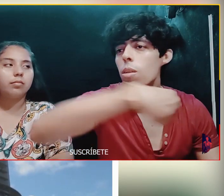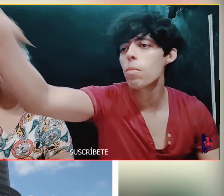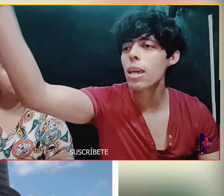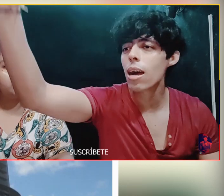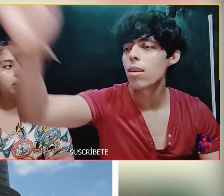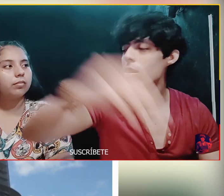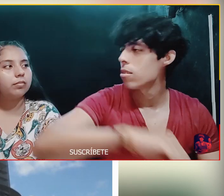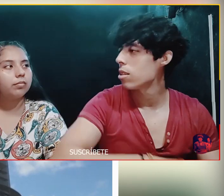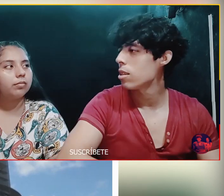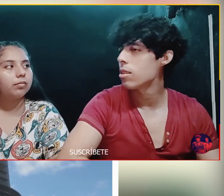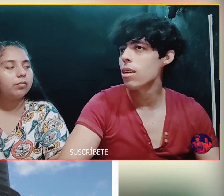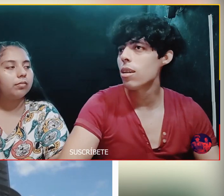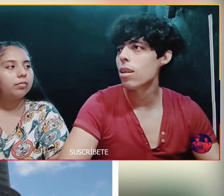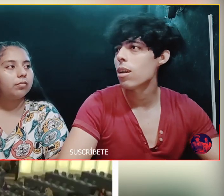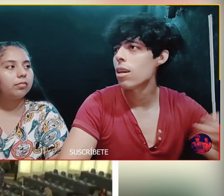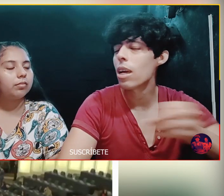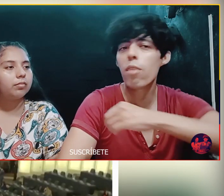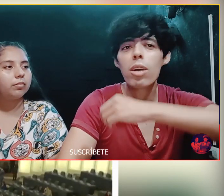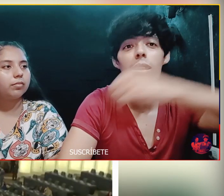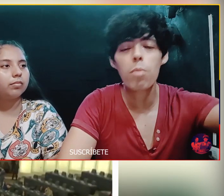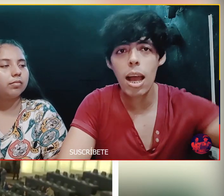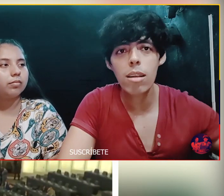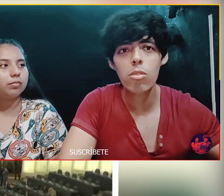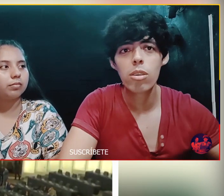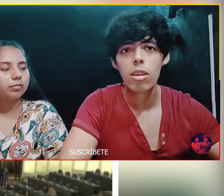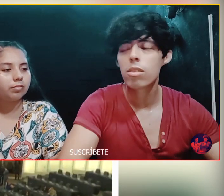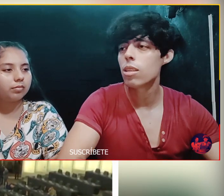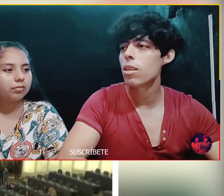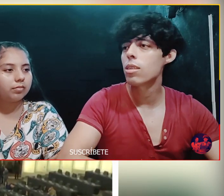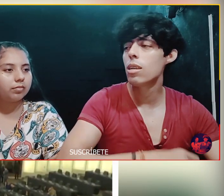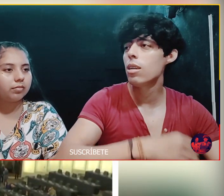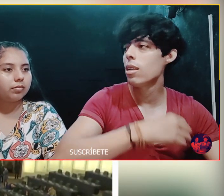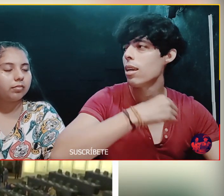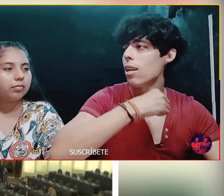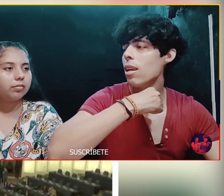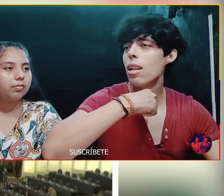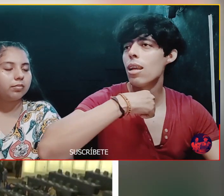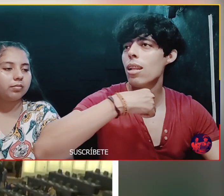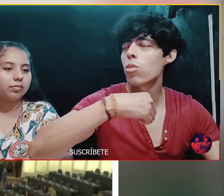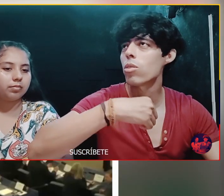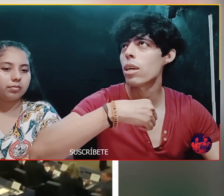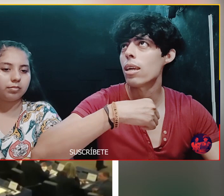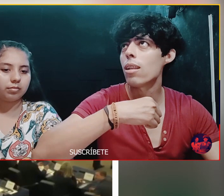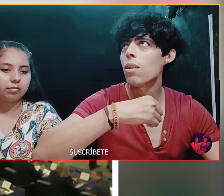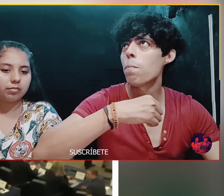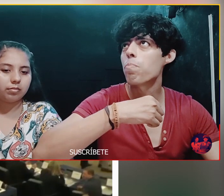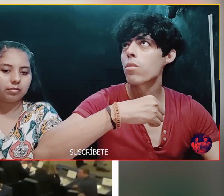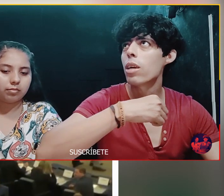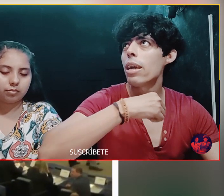Un aeropuerto sin vía Sin decir Elefante blanco Sin decir El